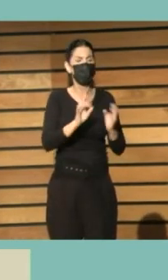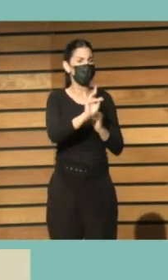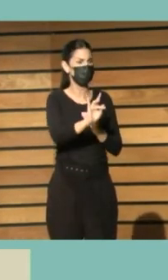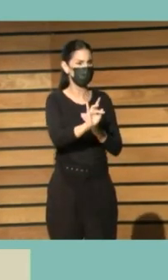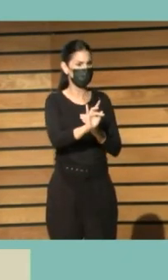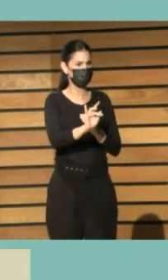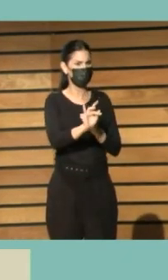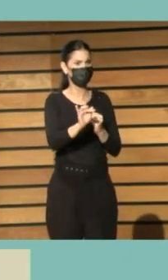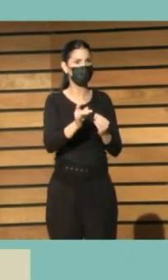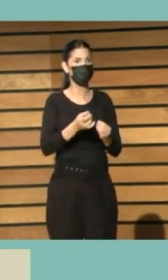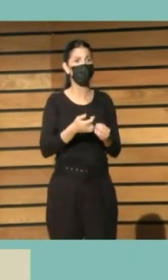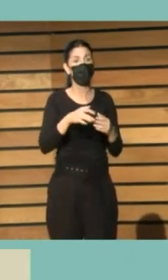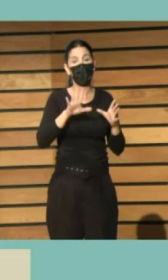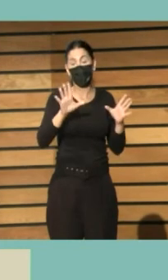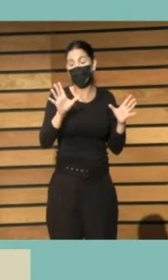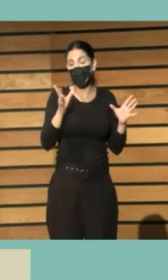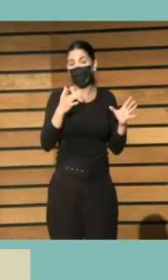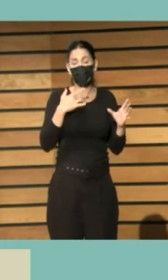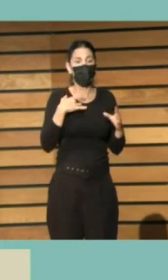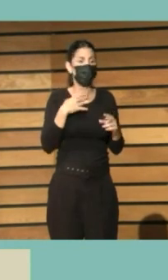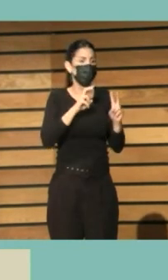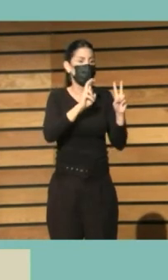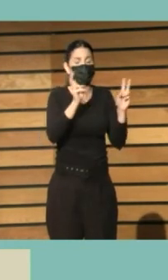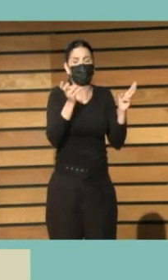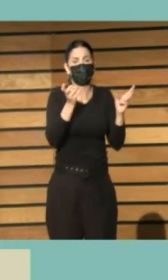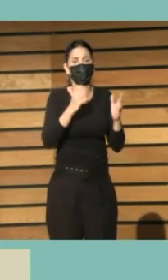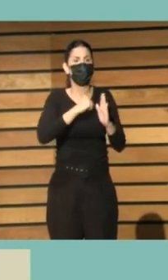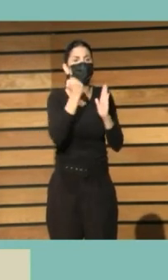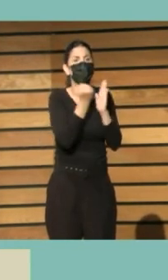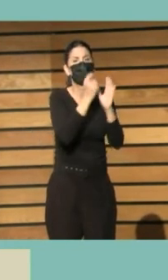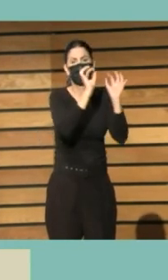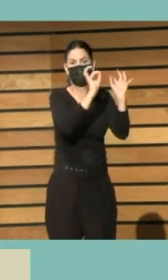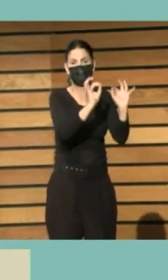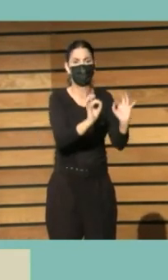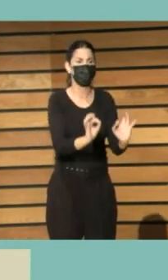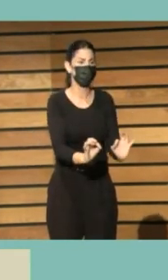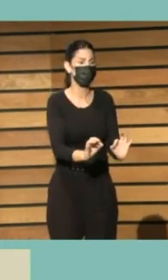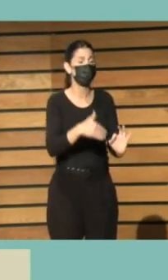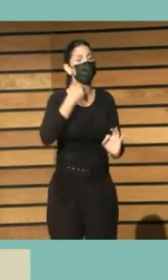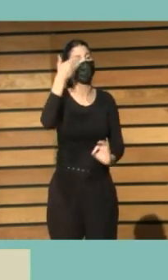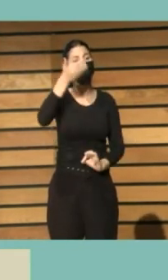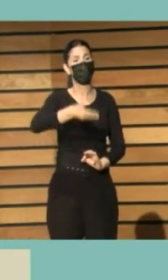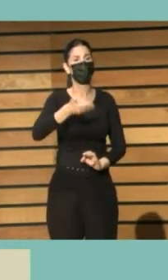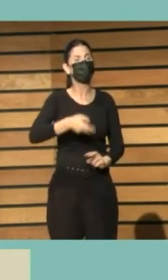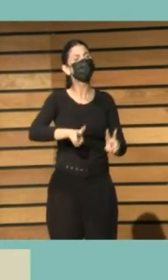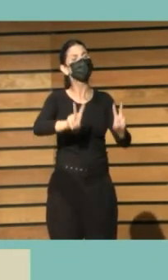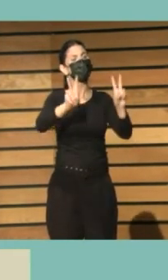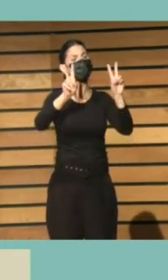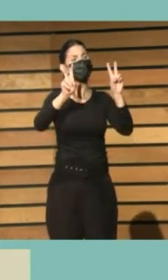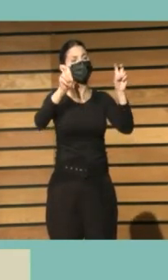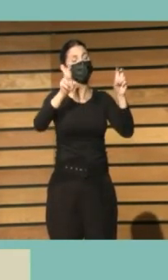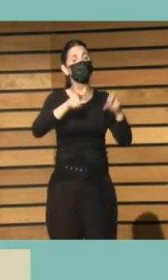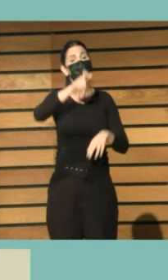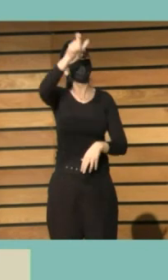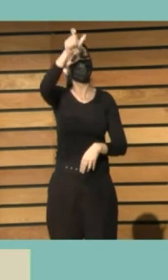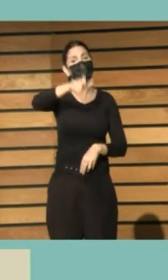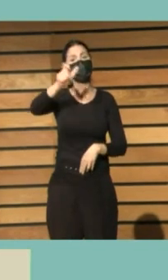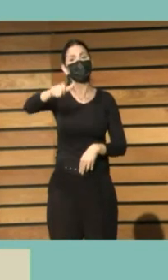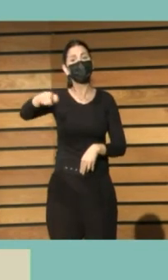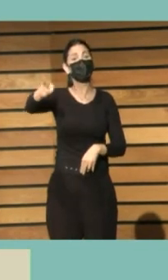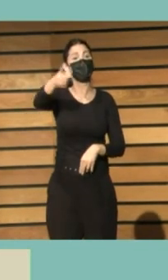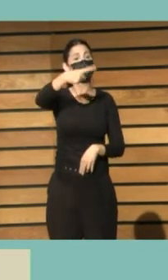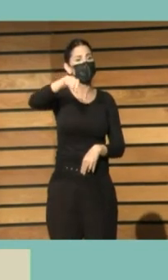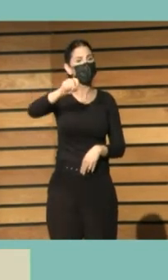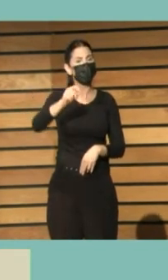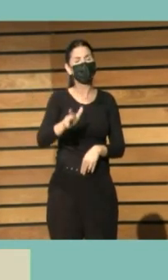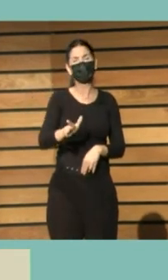y ponerle las etiquetas que queramos pero lo importante es la cuestión de que el ciudadano tiene que tener el